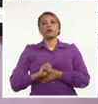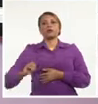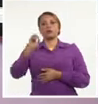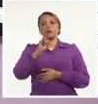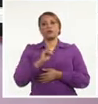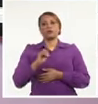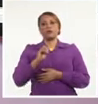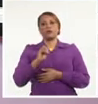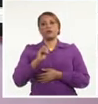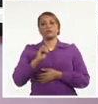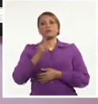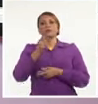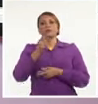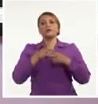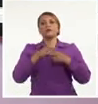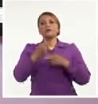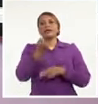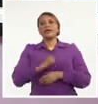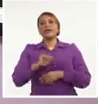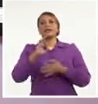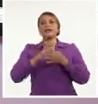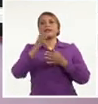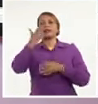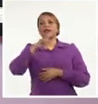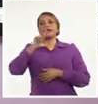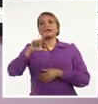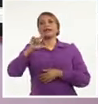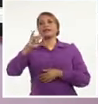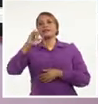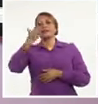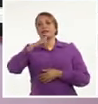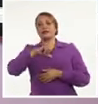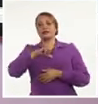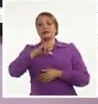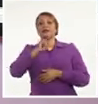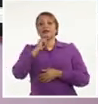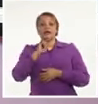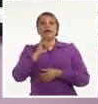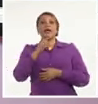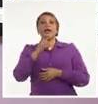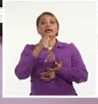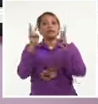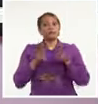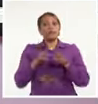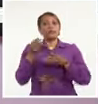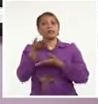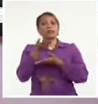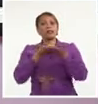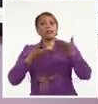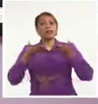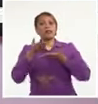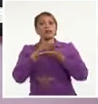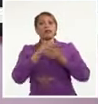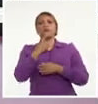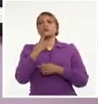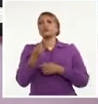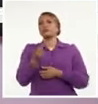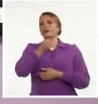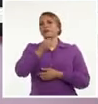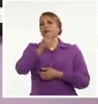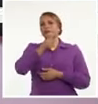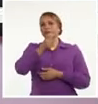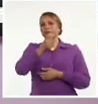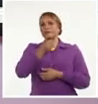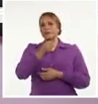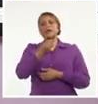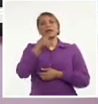conocido como Hijas de Galicia, en La Habana. Sobre el tema, el portal Cuba Debate compartió hoy un reporte de la periodista Lisandra Fariñas,